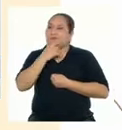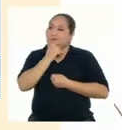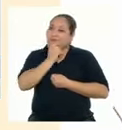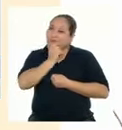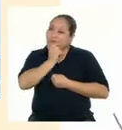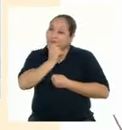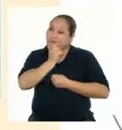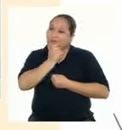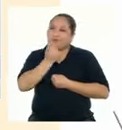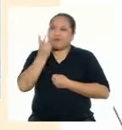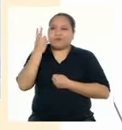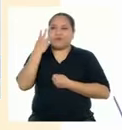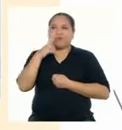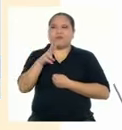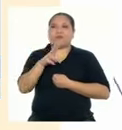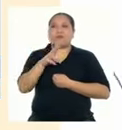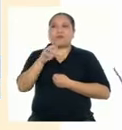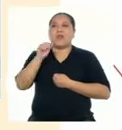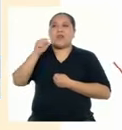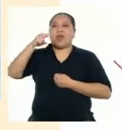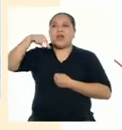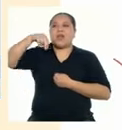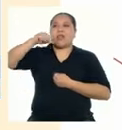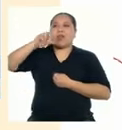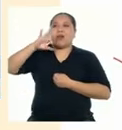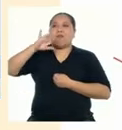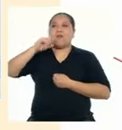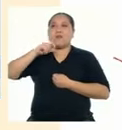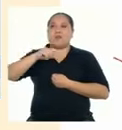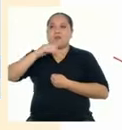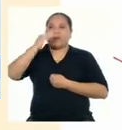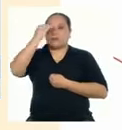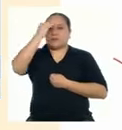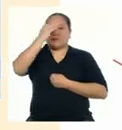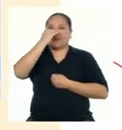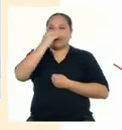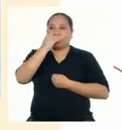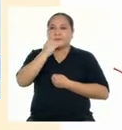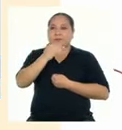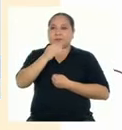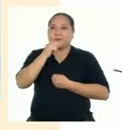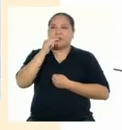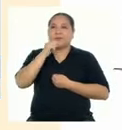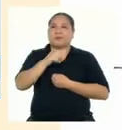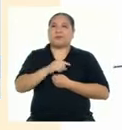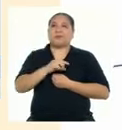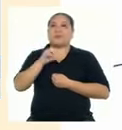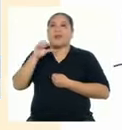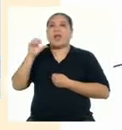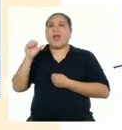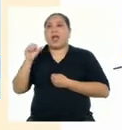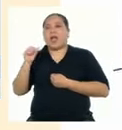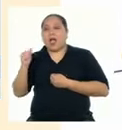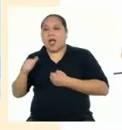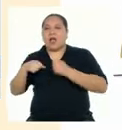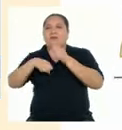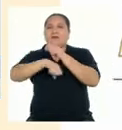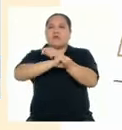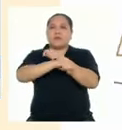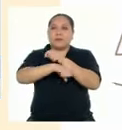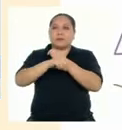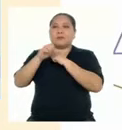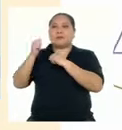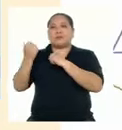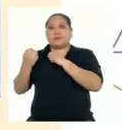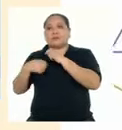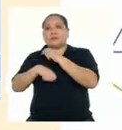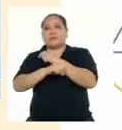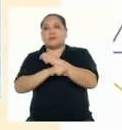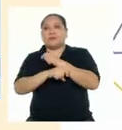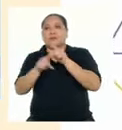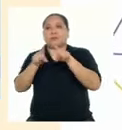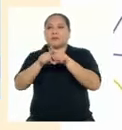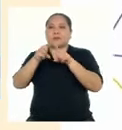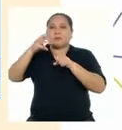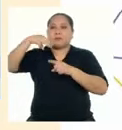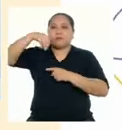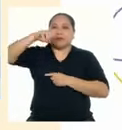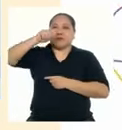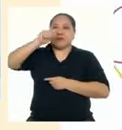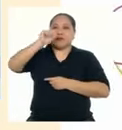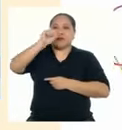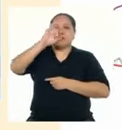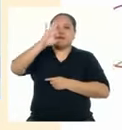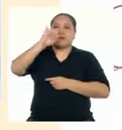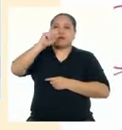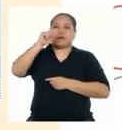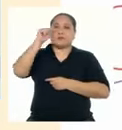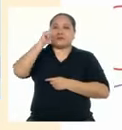Veamos Tenemos la anáfora al inicio del poema Porque repite al fútbol También hay metáforas Por ejemplo